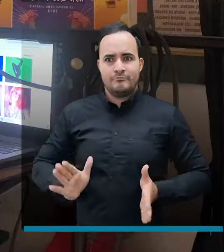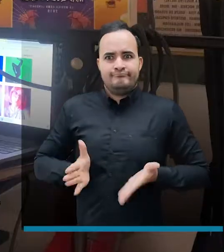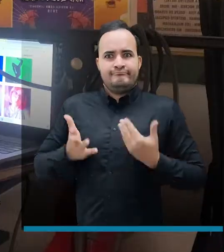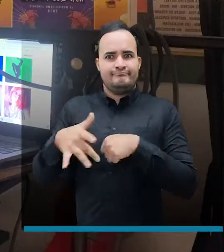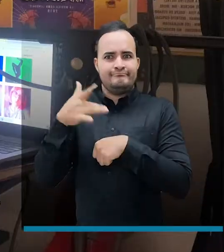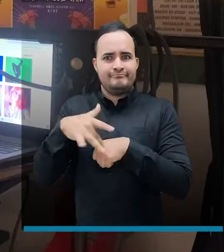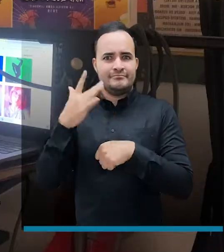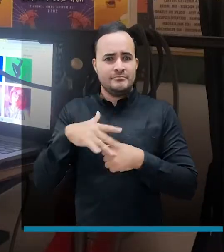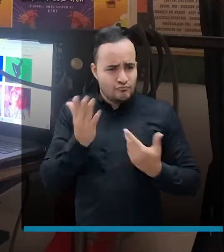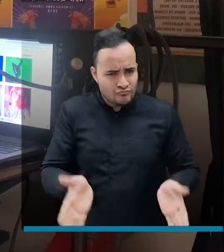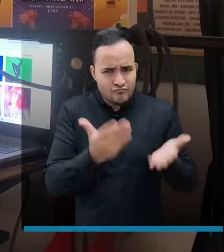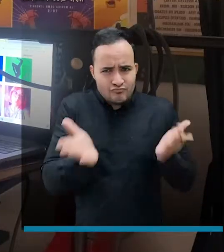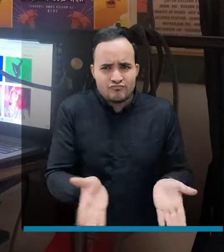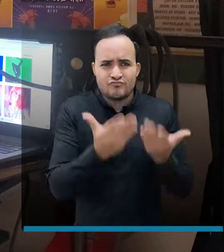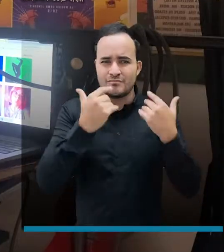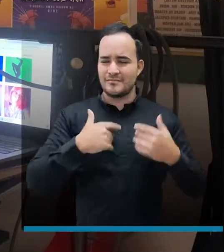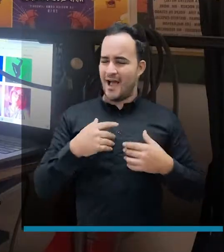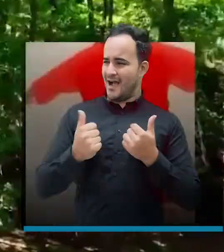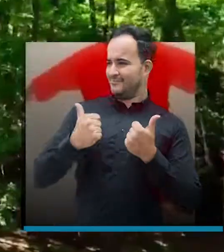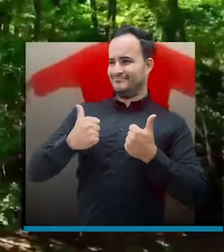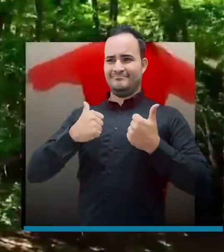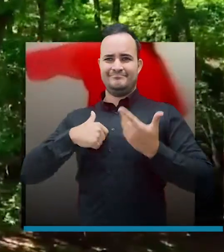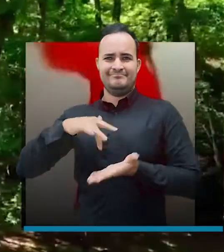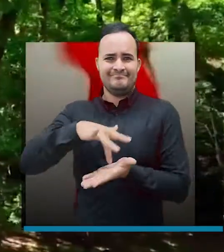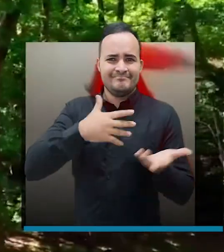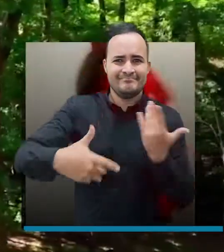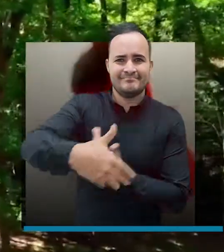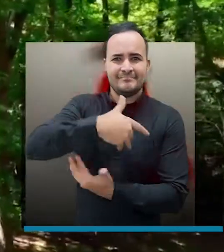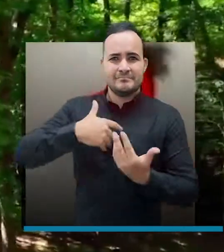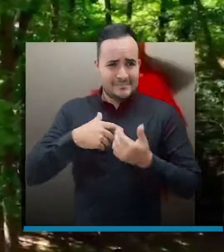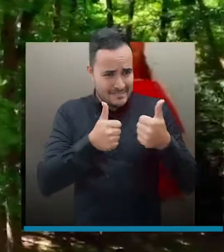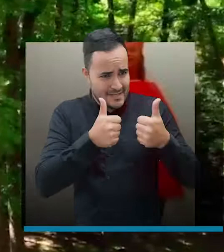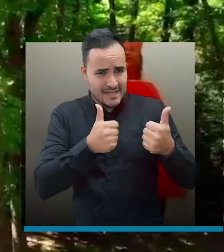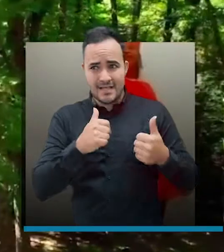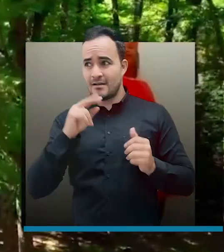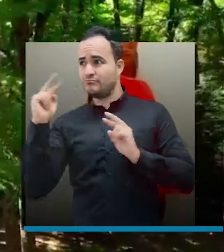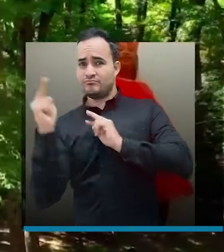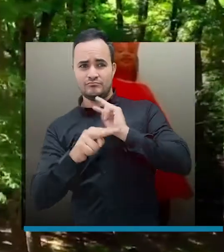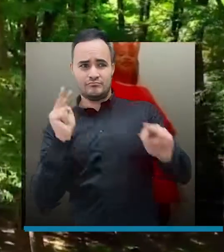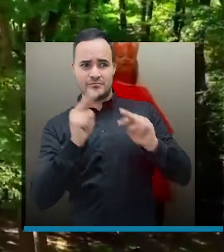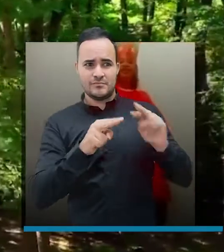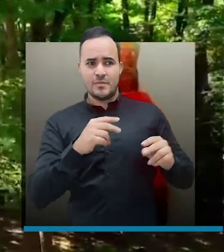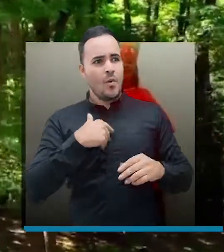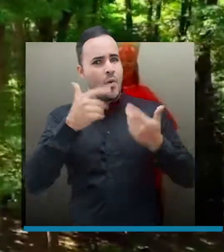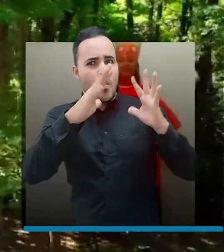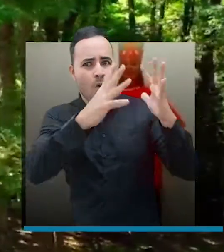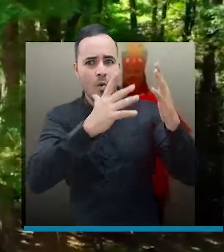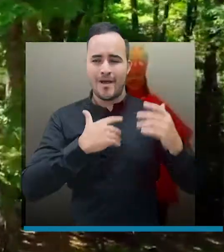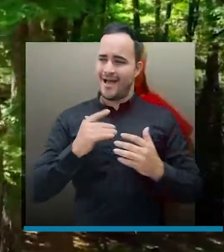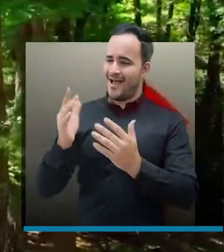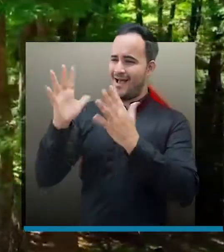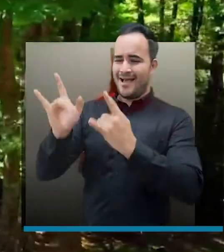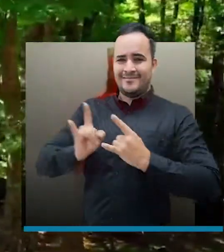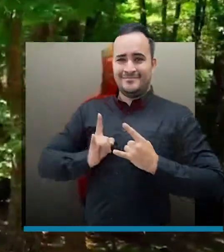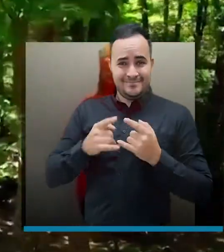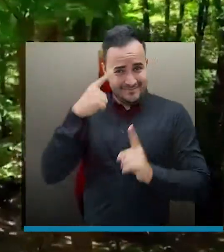sientan motivados, les suba la autoestima, otros lo puedan ver y crean en ellos.